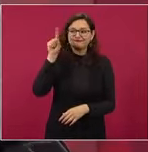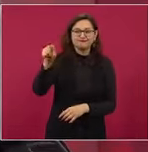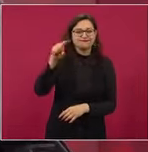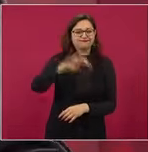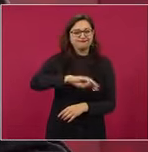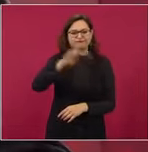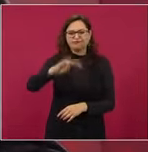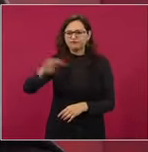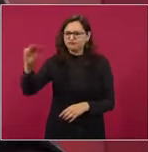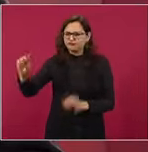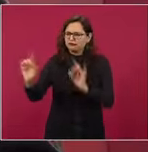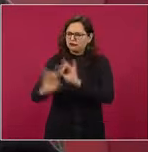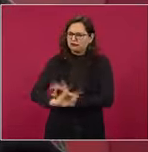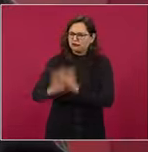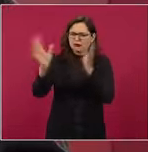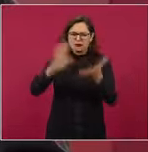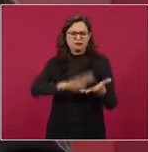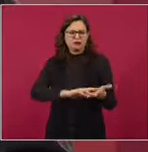entonces,